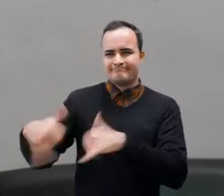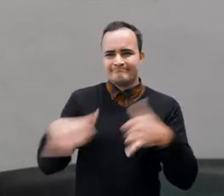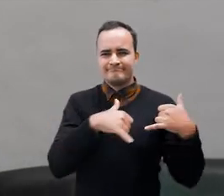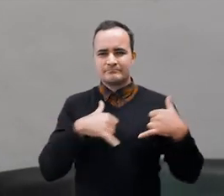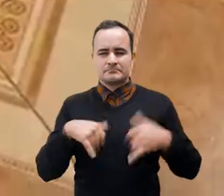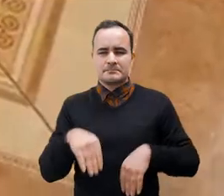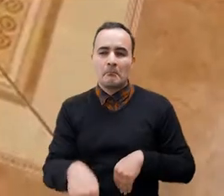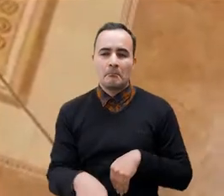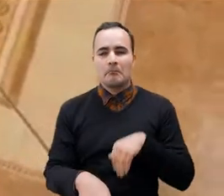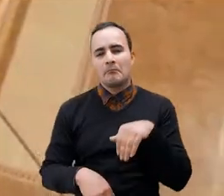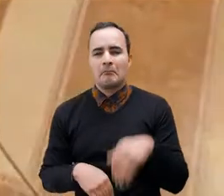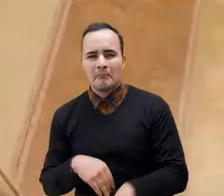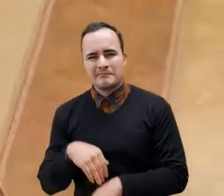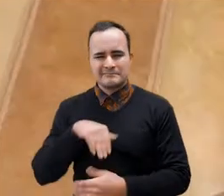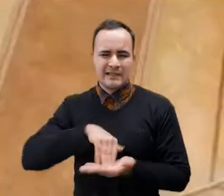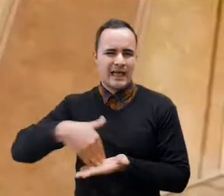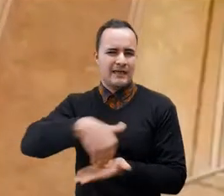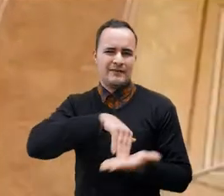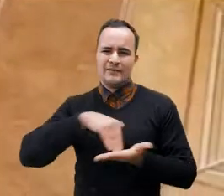dar pasos.